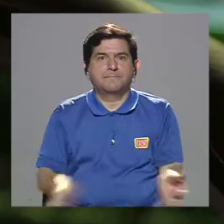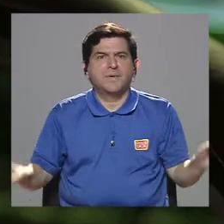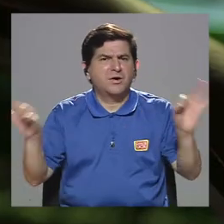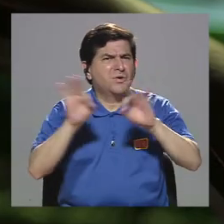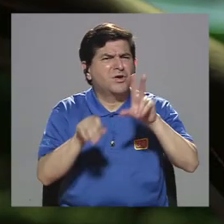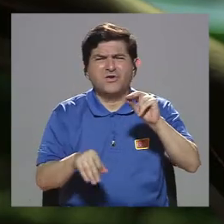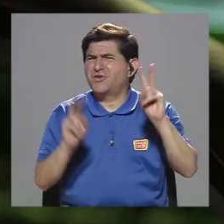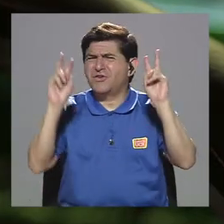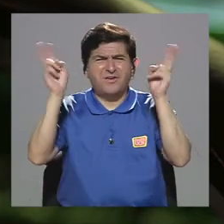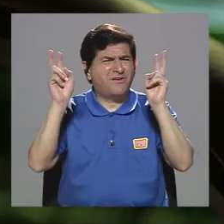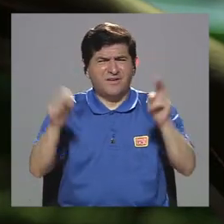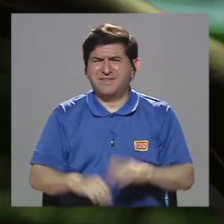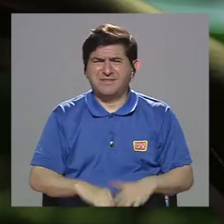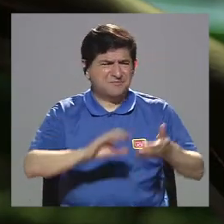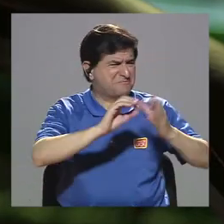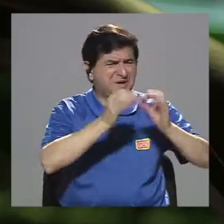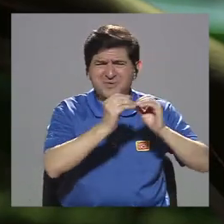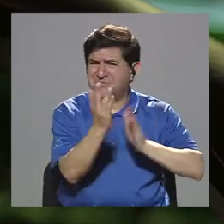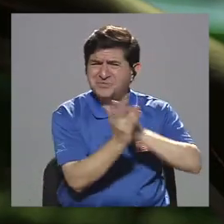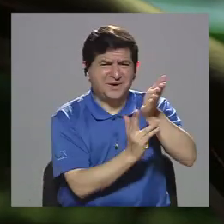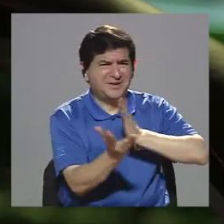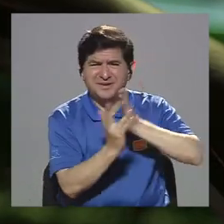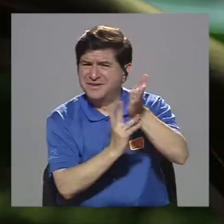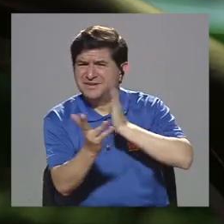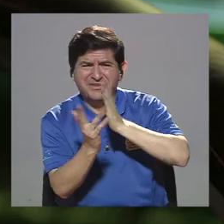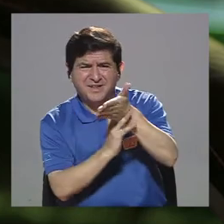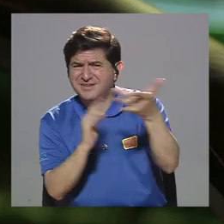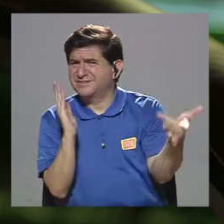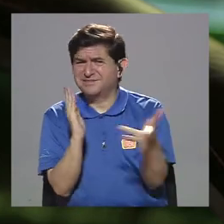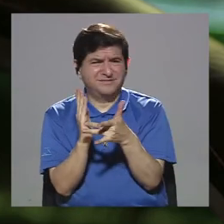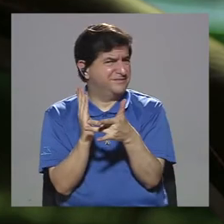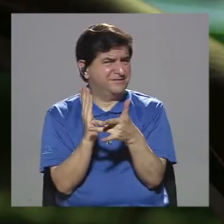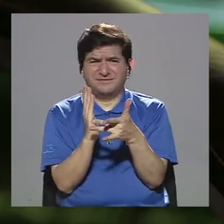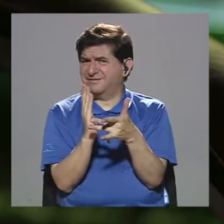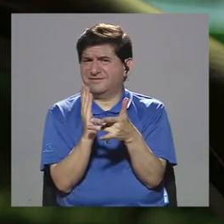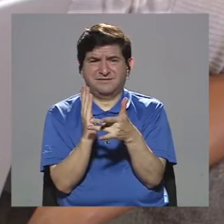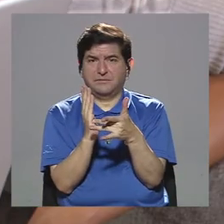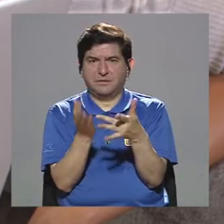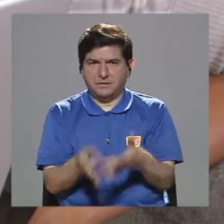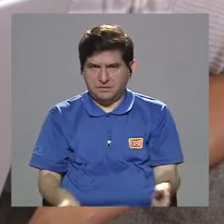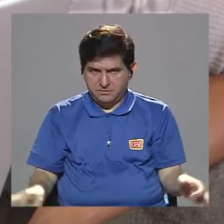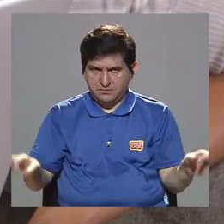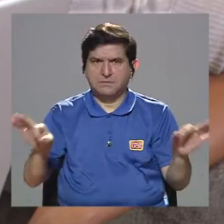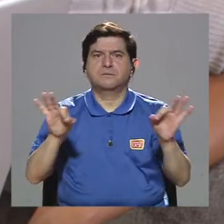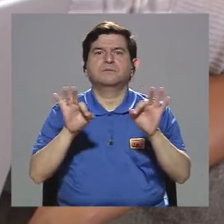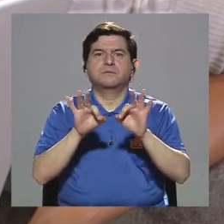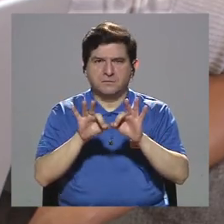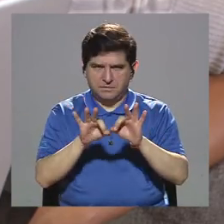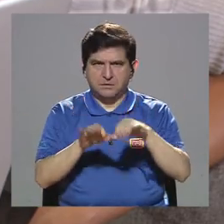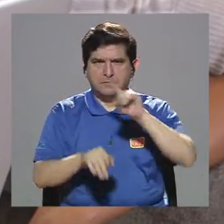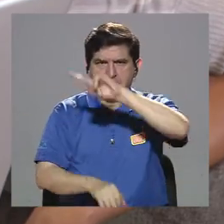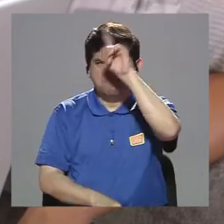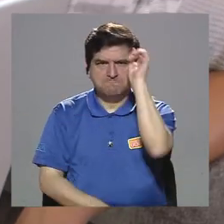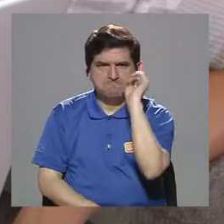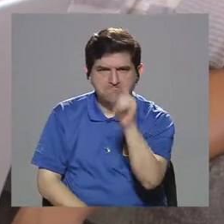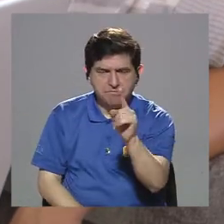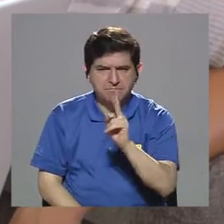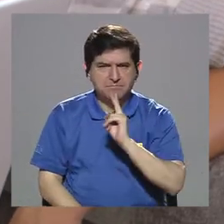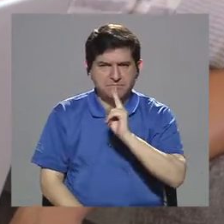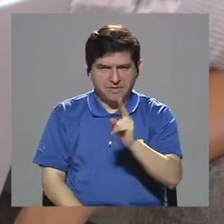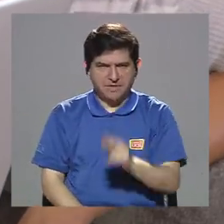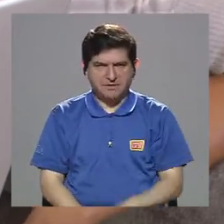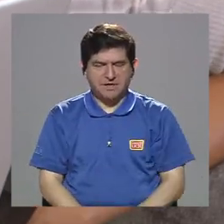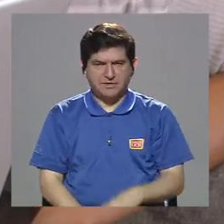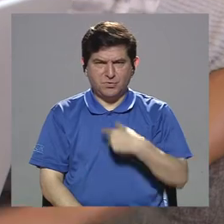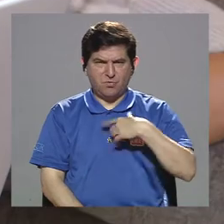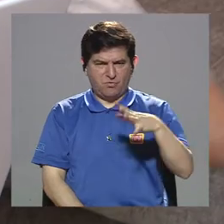no era el tema de las cifras de acceso a las tecnologías lo importante es preguntarnos realmente el tema de la